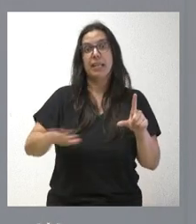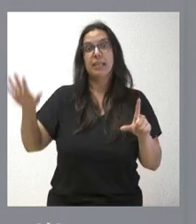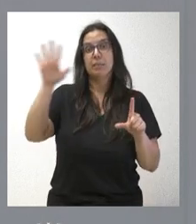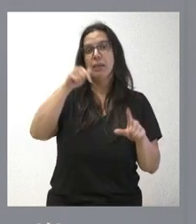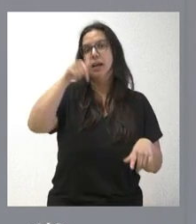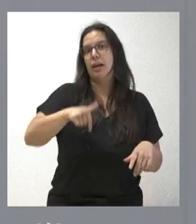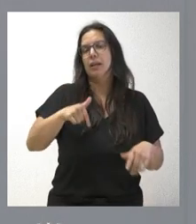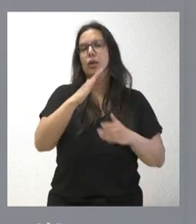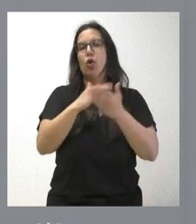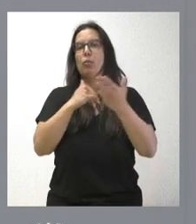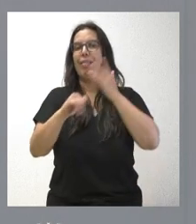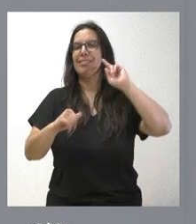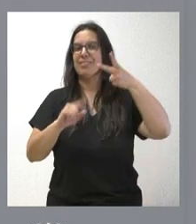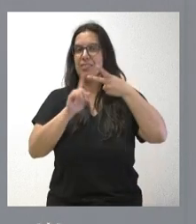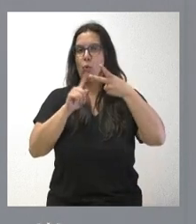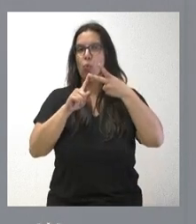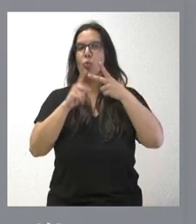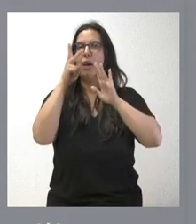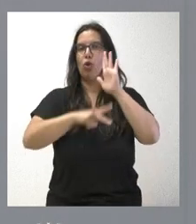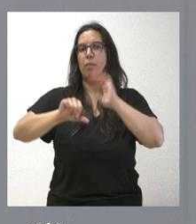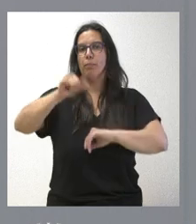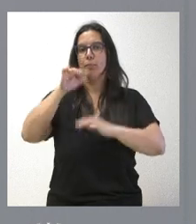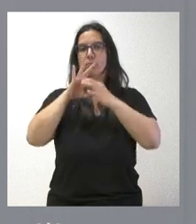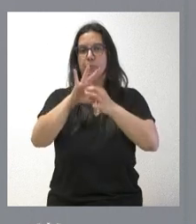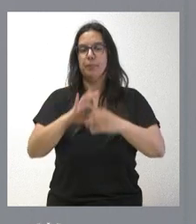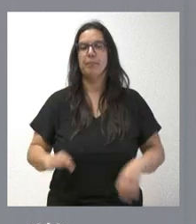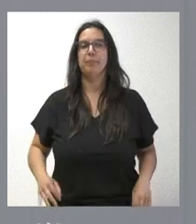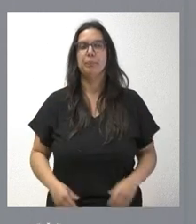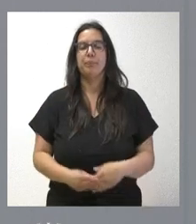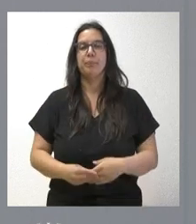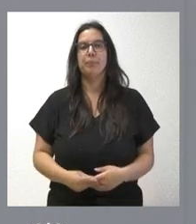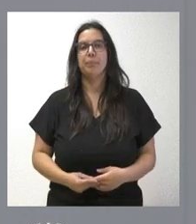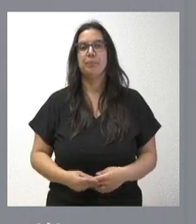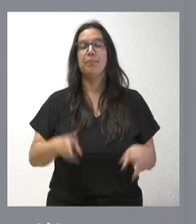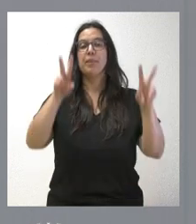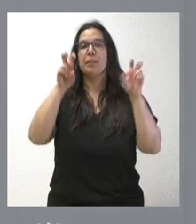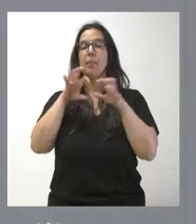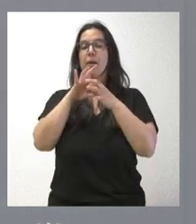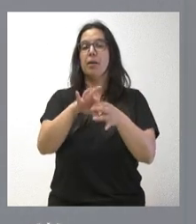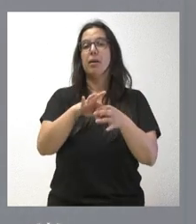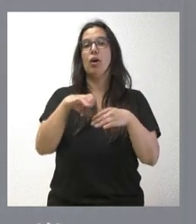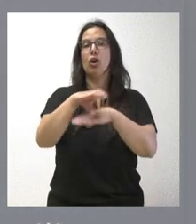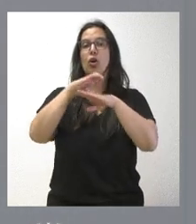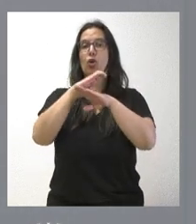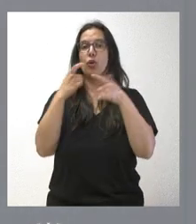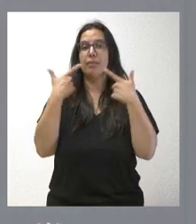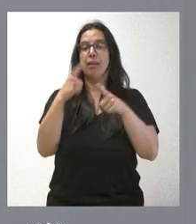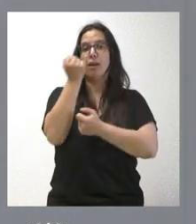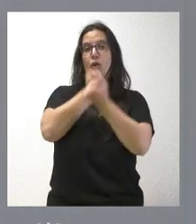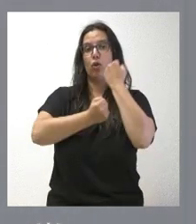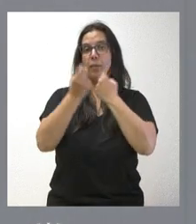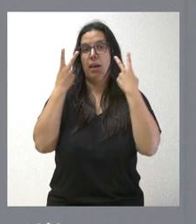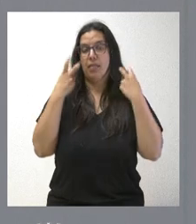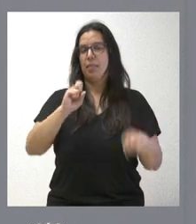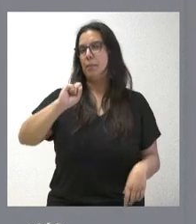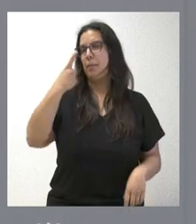aprobar una norma de estas características. En los asuntos que tienen que ver con la Consejería de Economía y Hacienda,